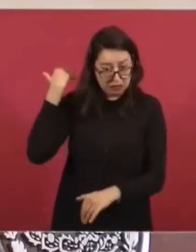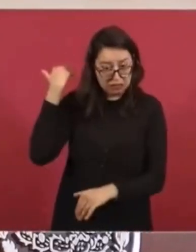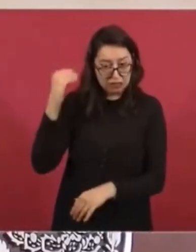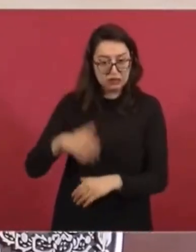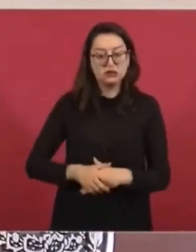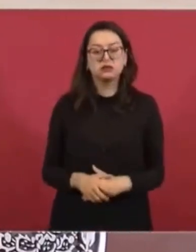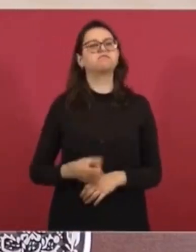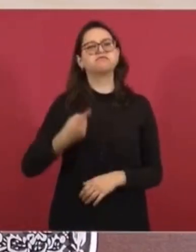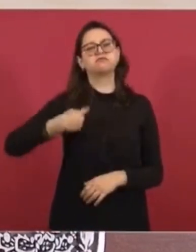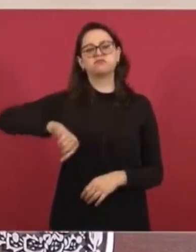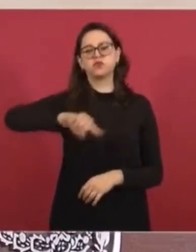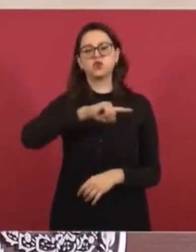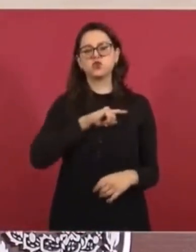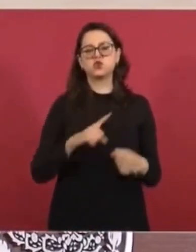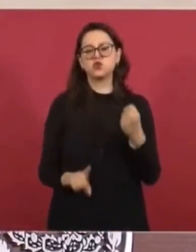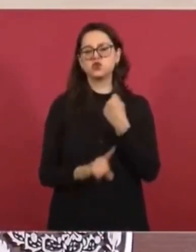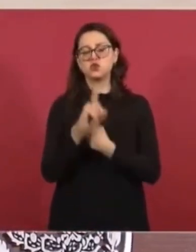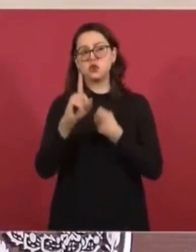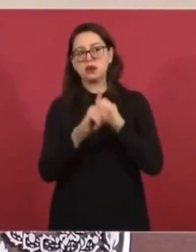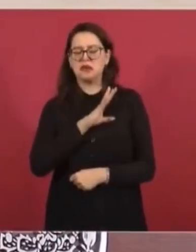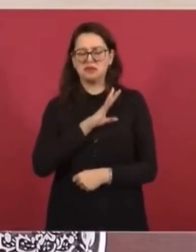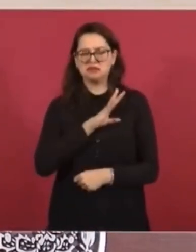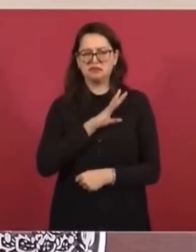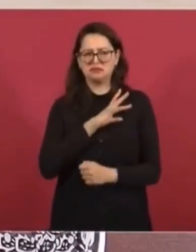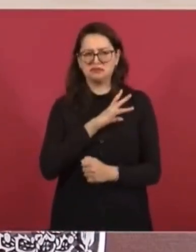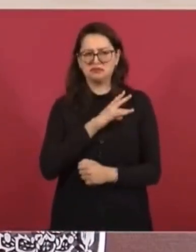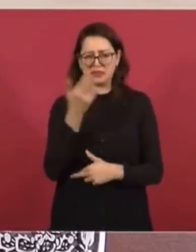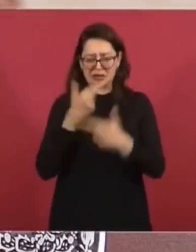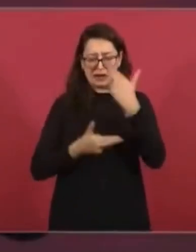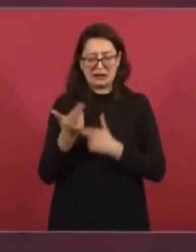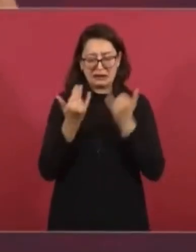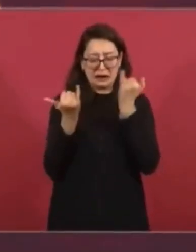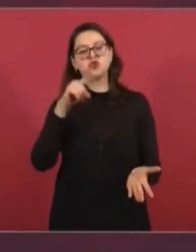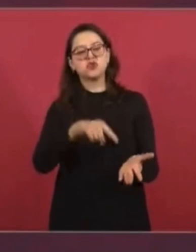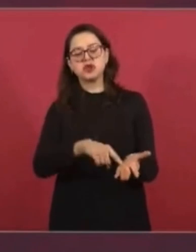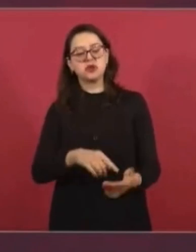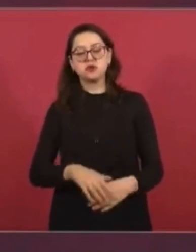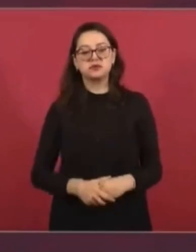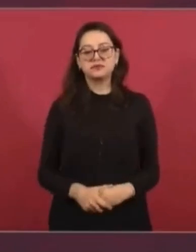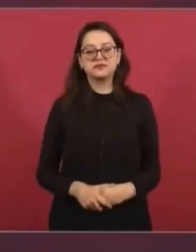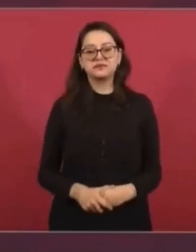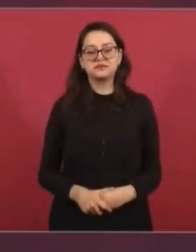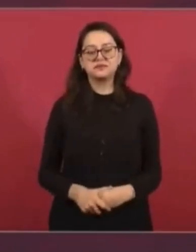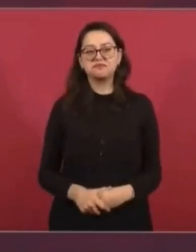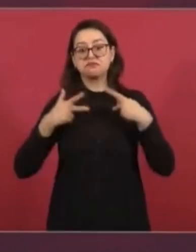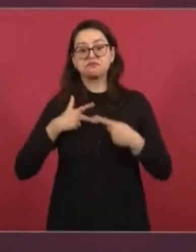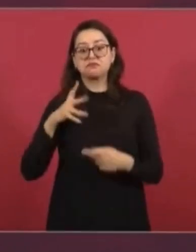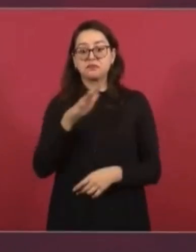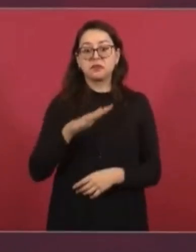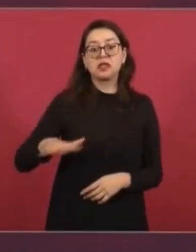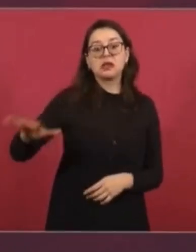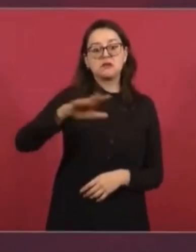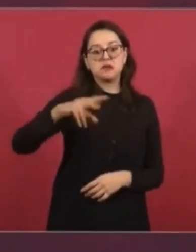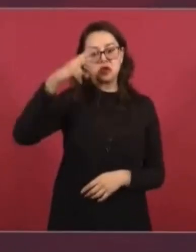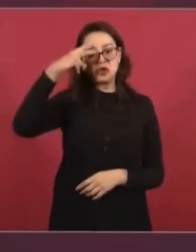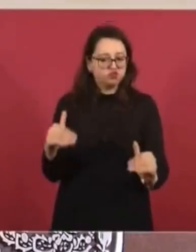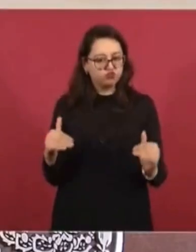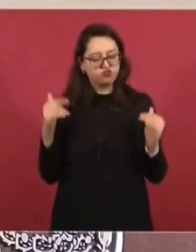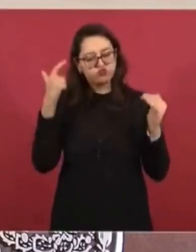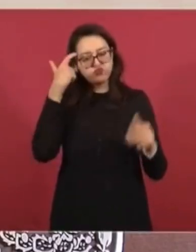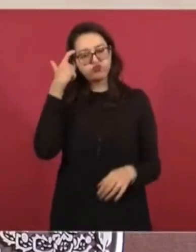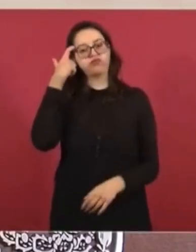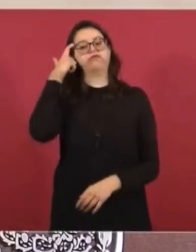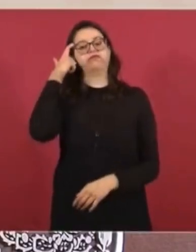Ese riesgo, no hay nada que temer. El pueblo de México está muy consciente,